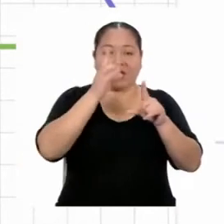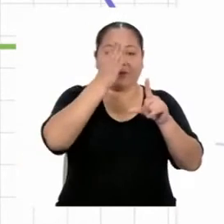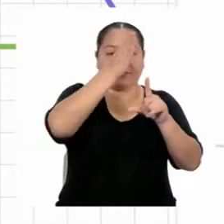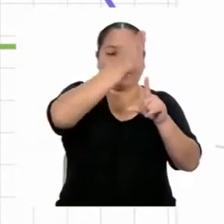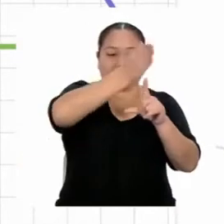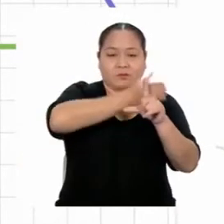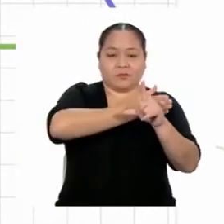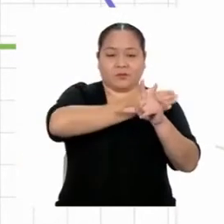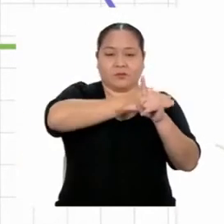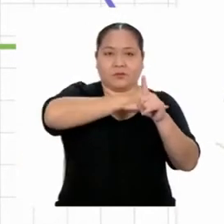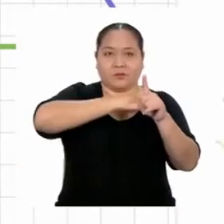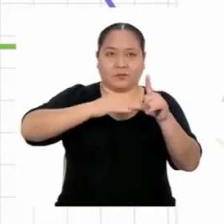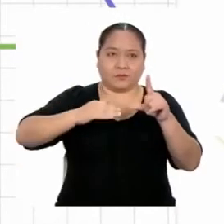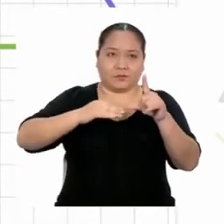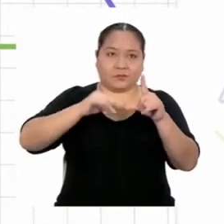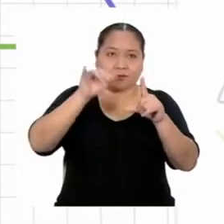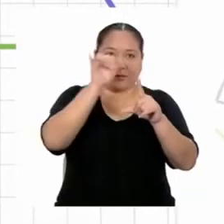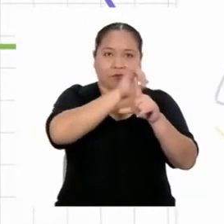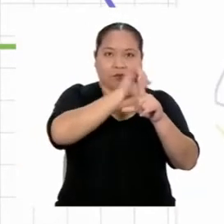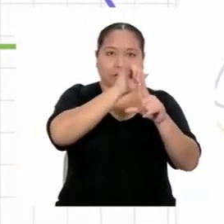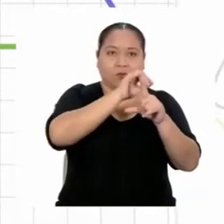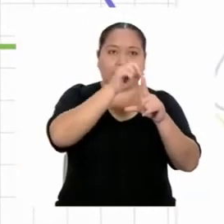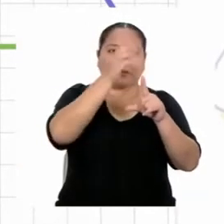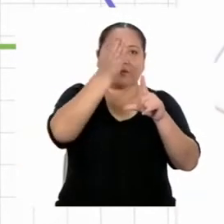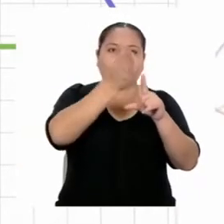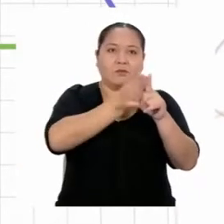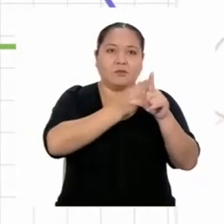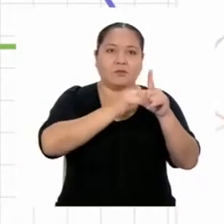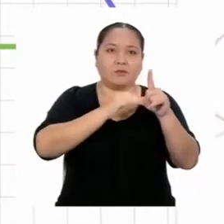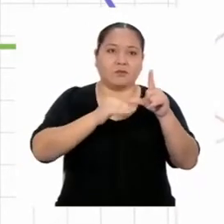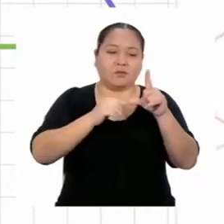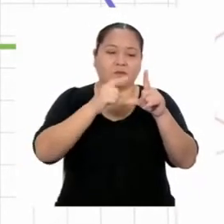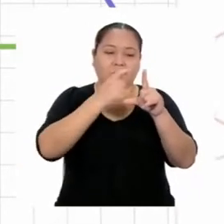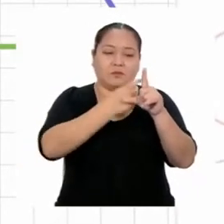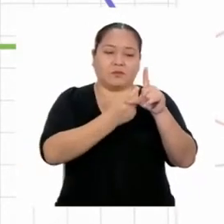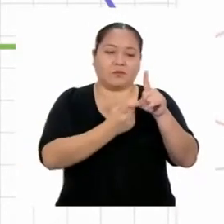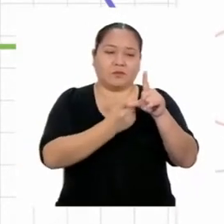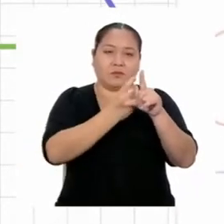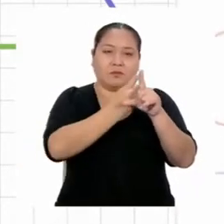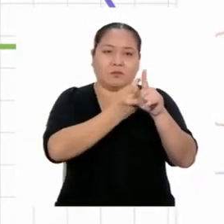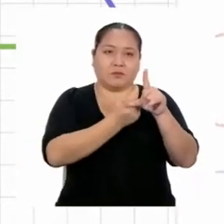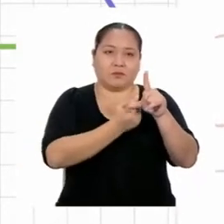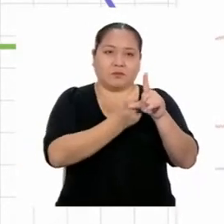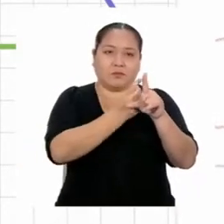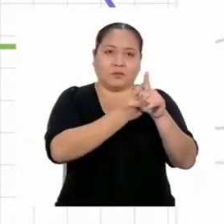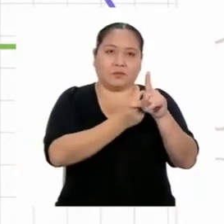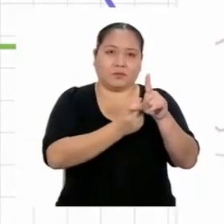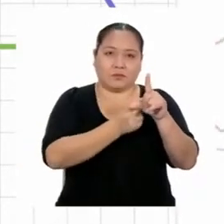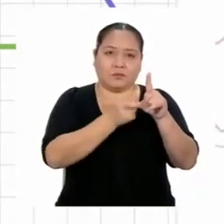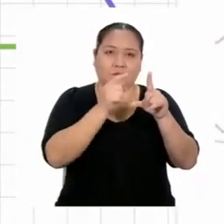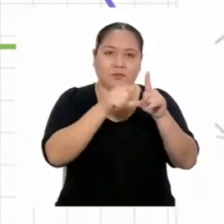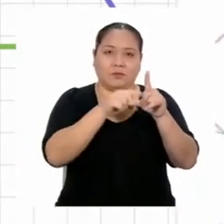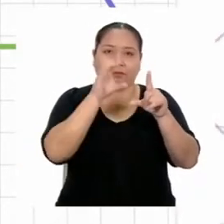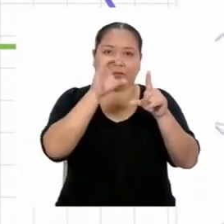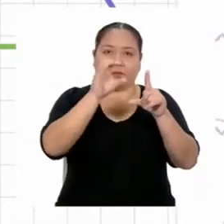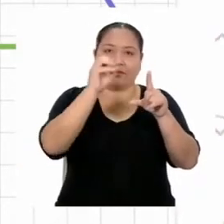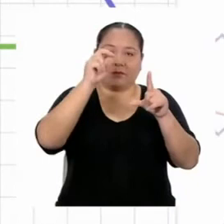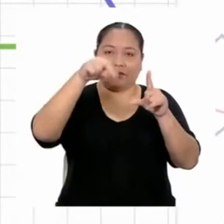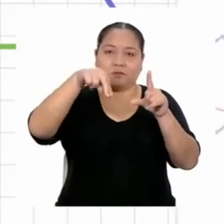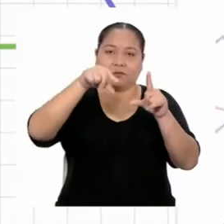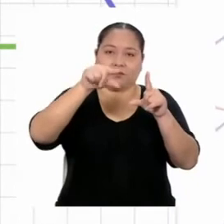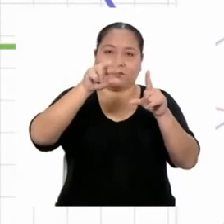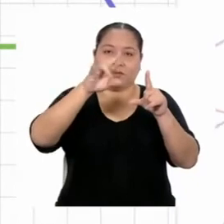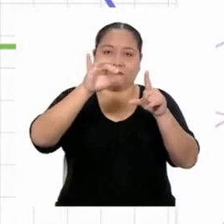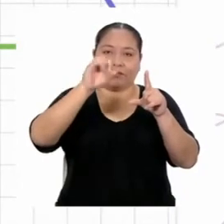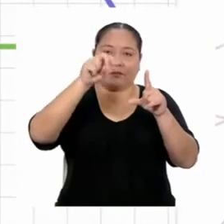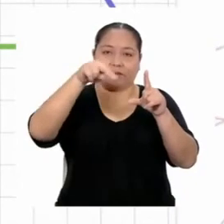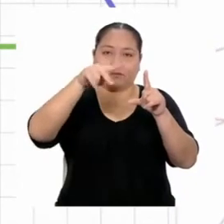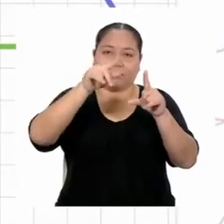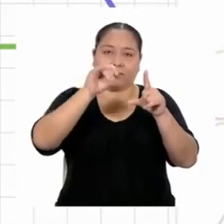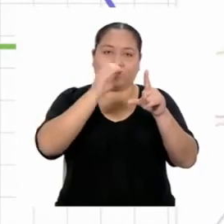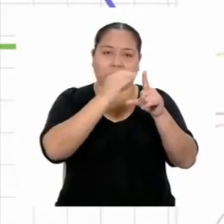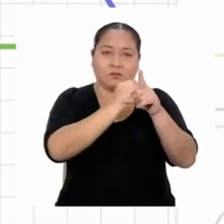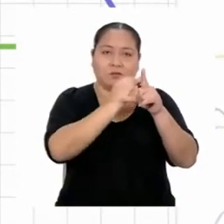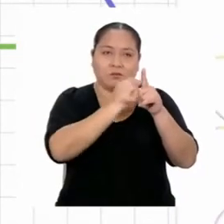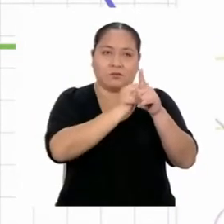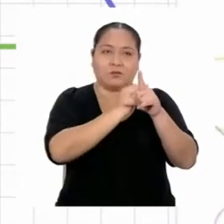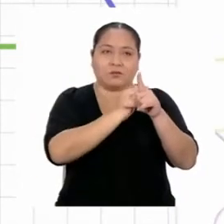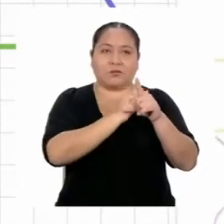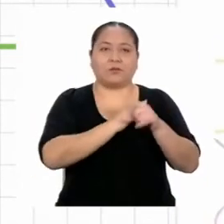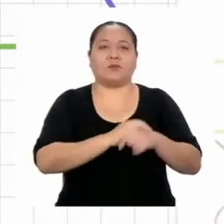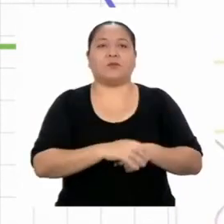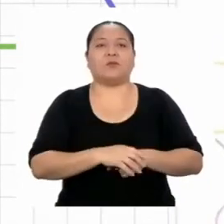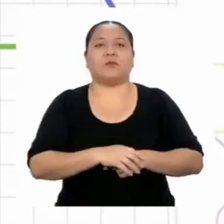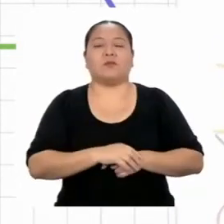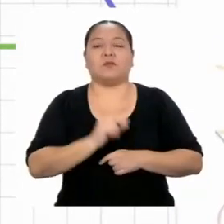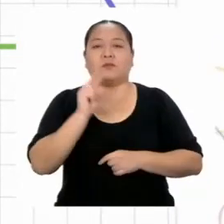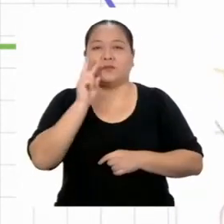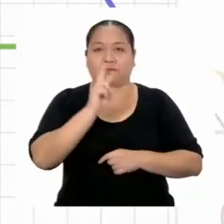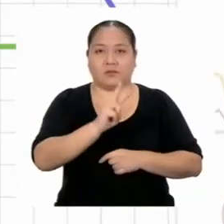de sus lados proporcionales, y el ángulo entre estos dos lados es congruente. En este caso, tenemos las medidas